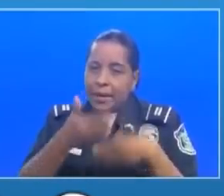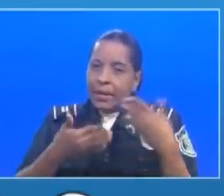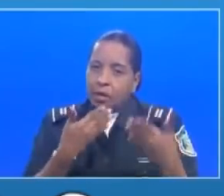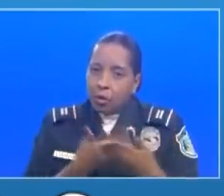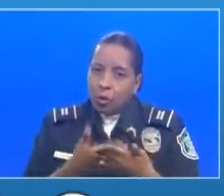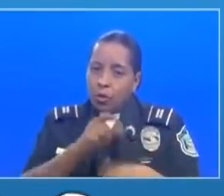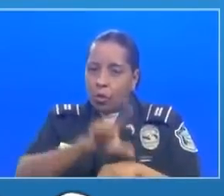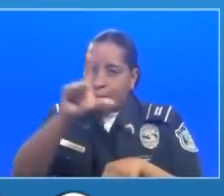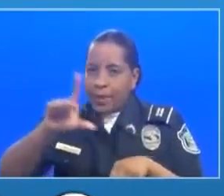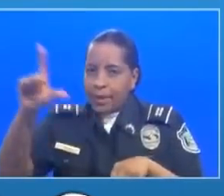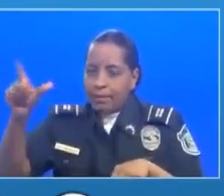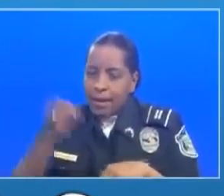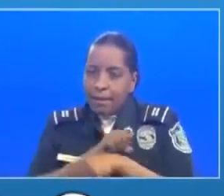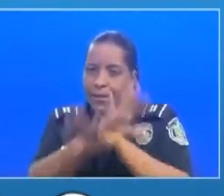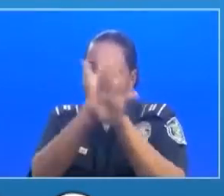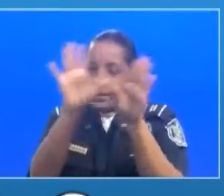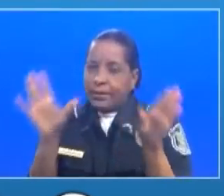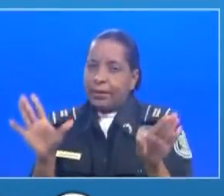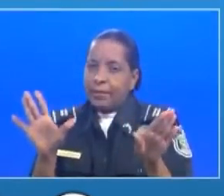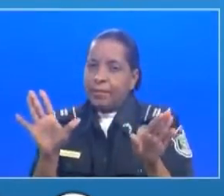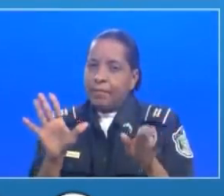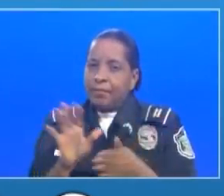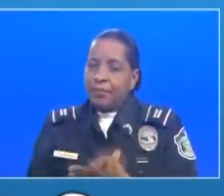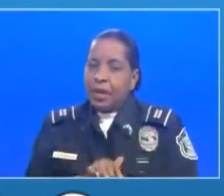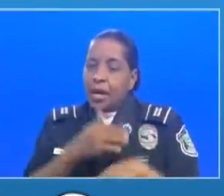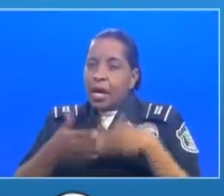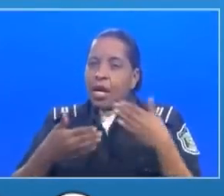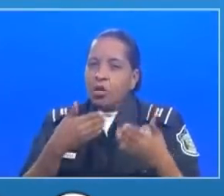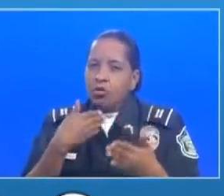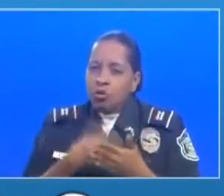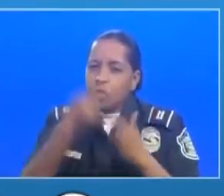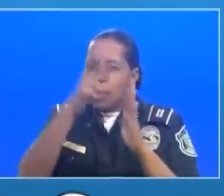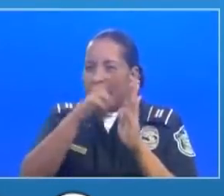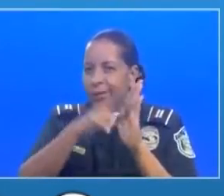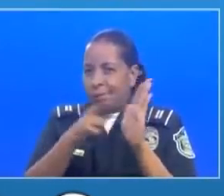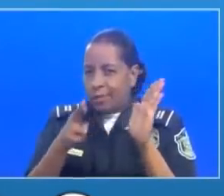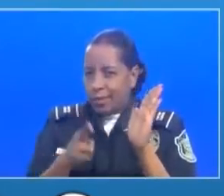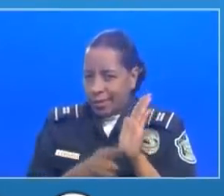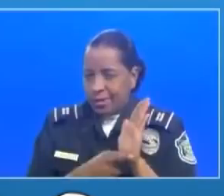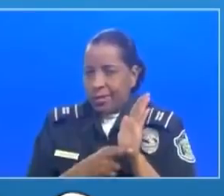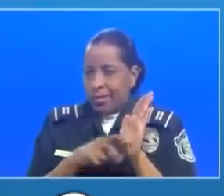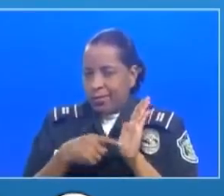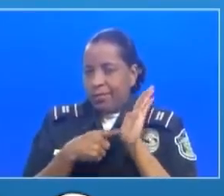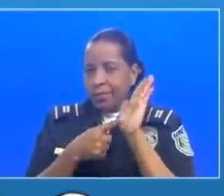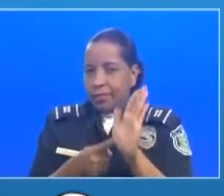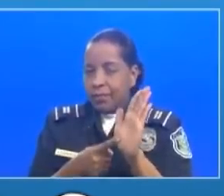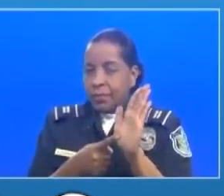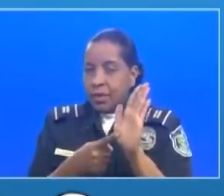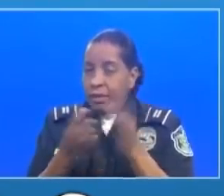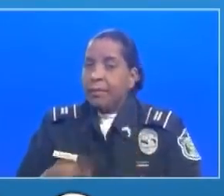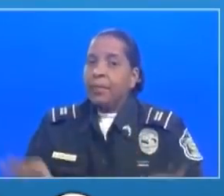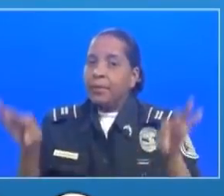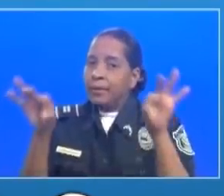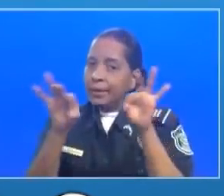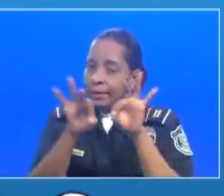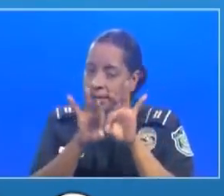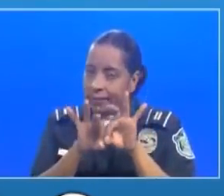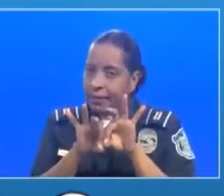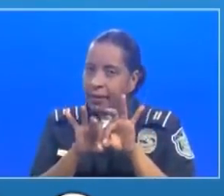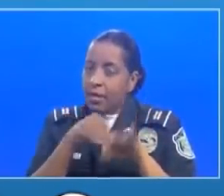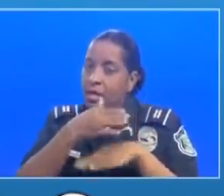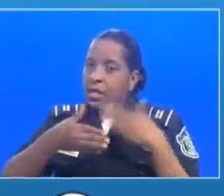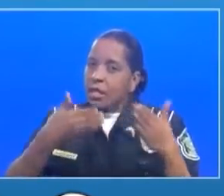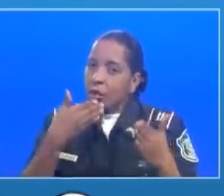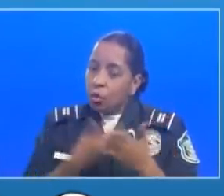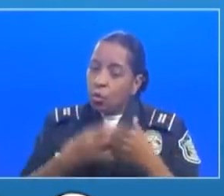claro con relación a las medidas que se puedan tomar a ese respecto es necesario y es menester que